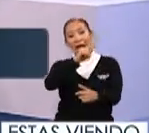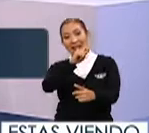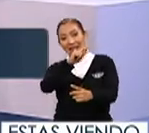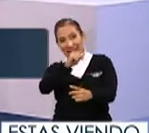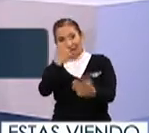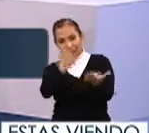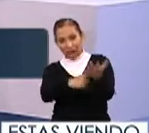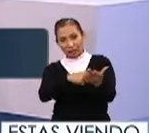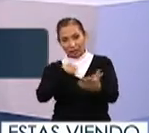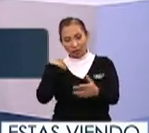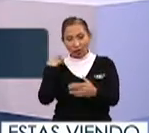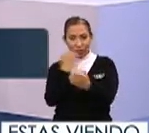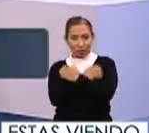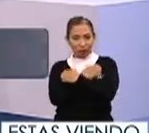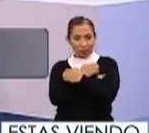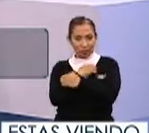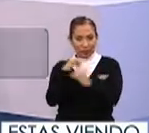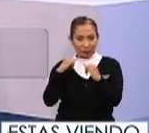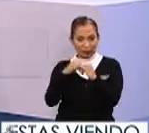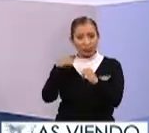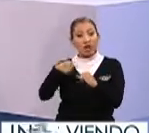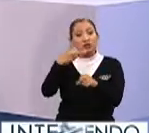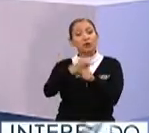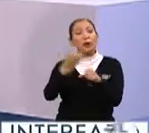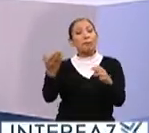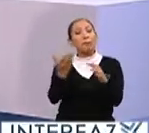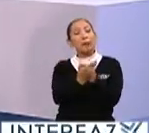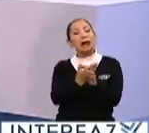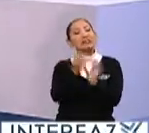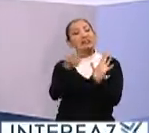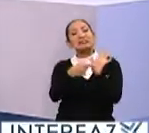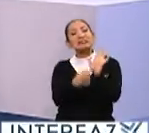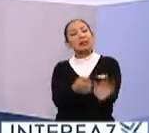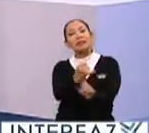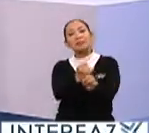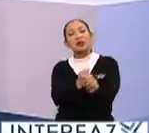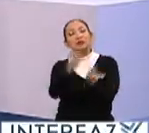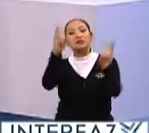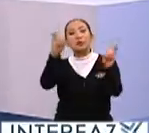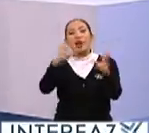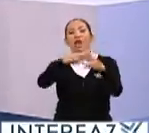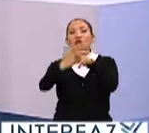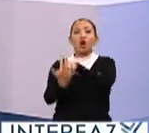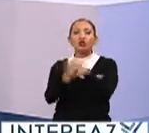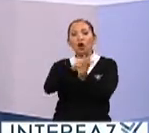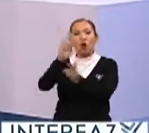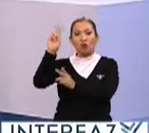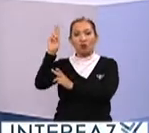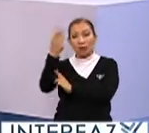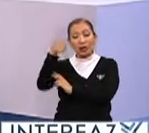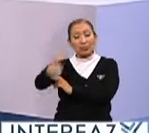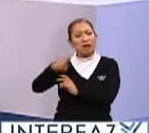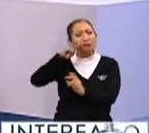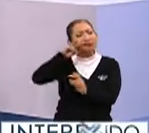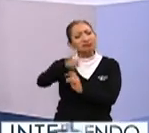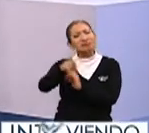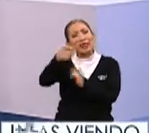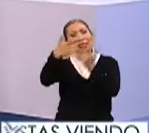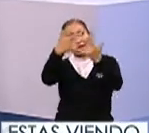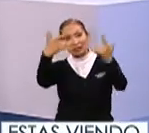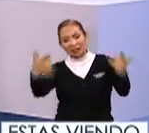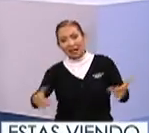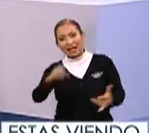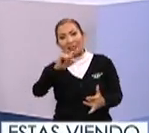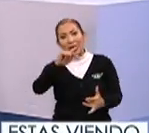de las instituciones educativas hoy tenemos la segunda parte del reportaje sobre lucha en la UNAM donde veremos la